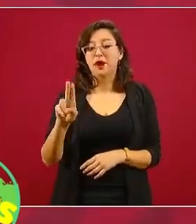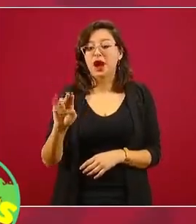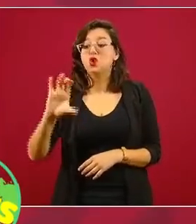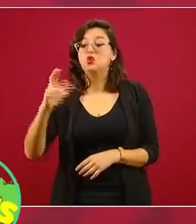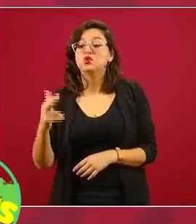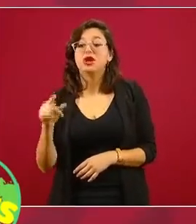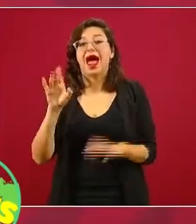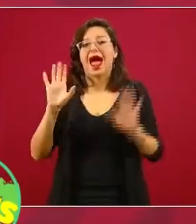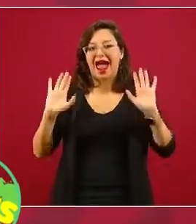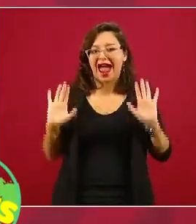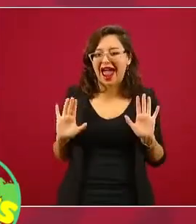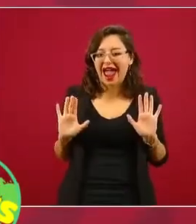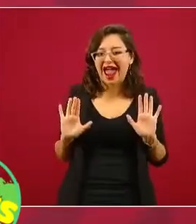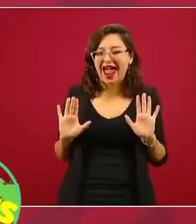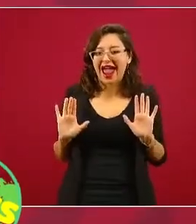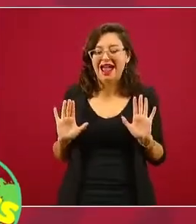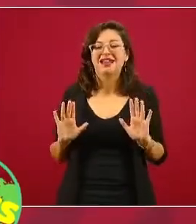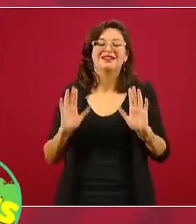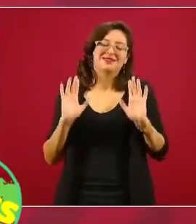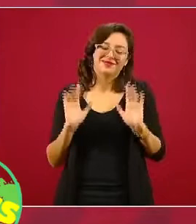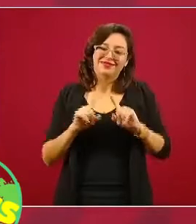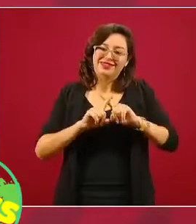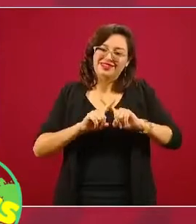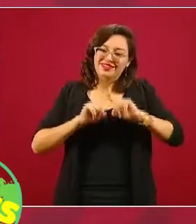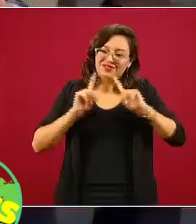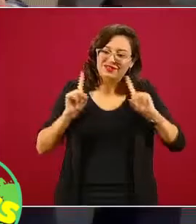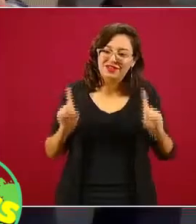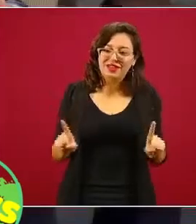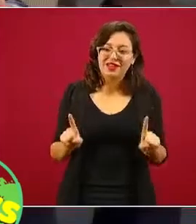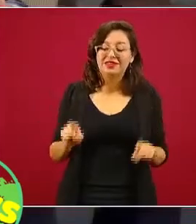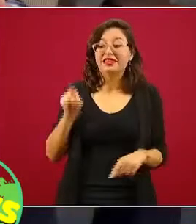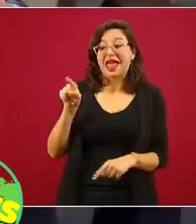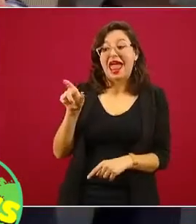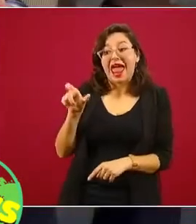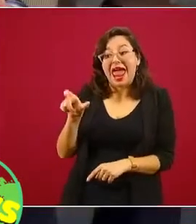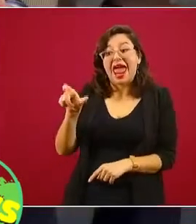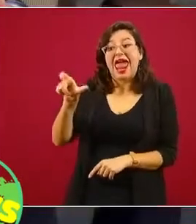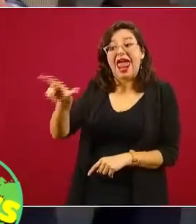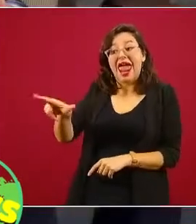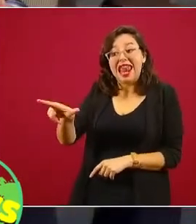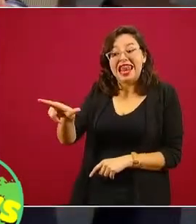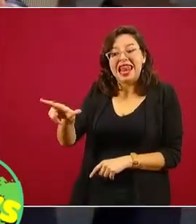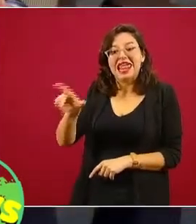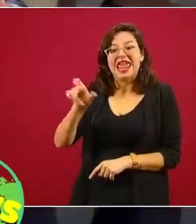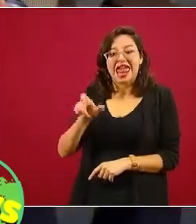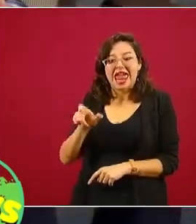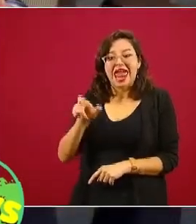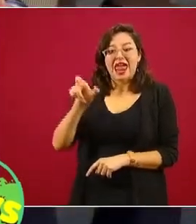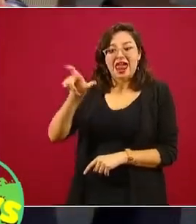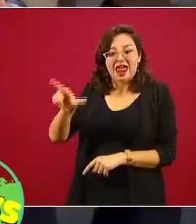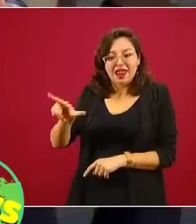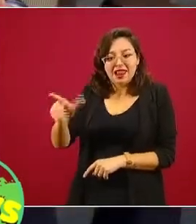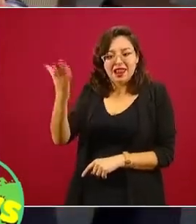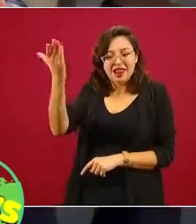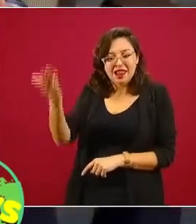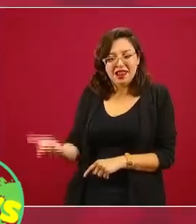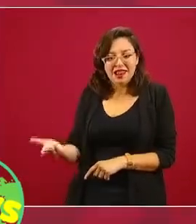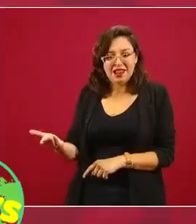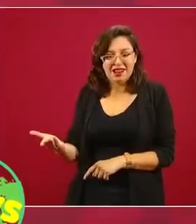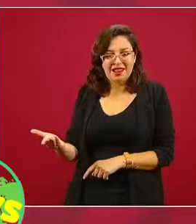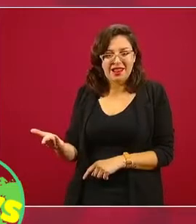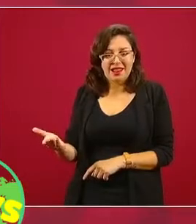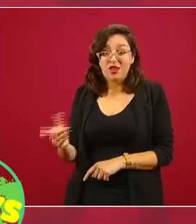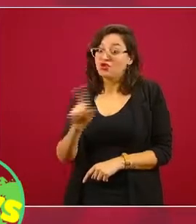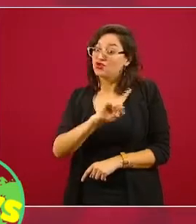Barucho. Médico responsable de la clínica del viajero en la UNAM. Entonces, no es la